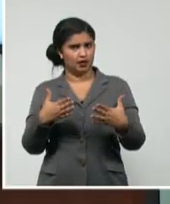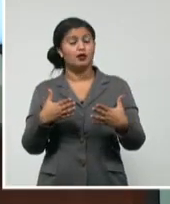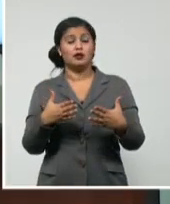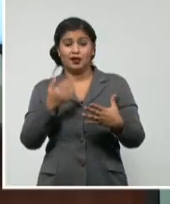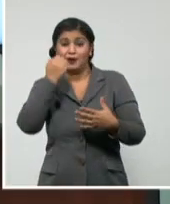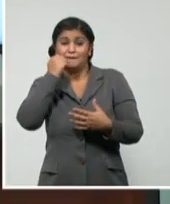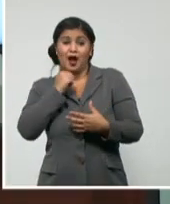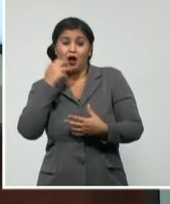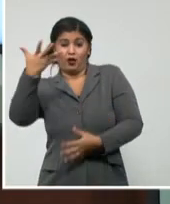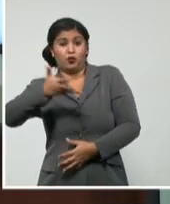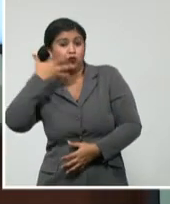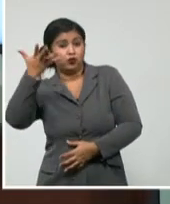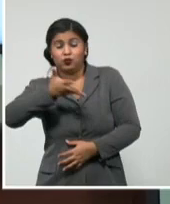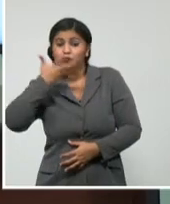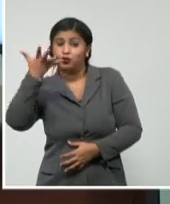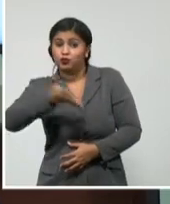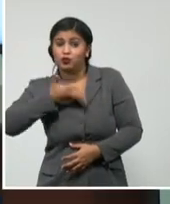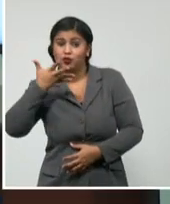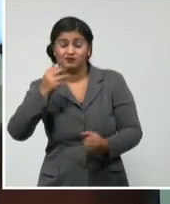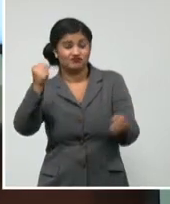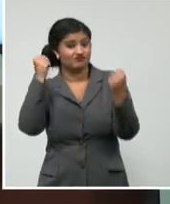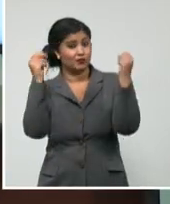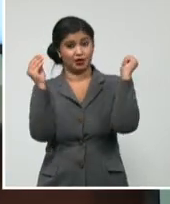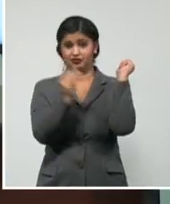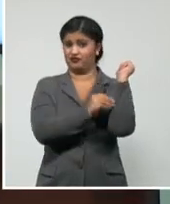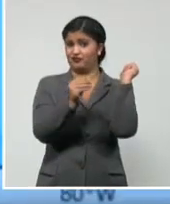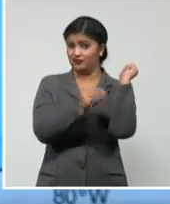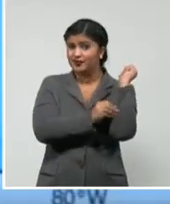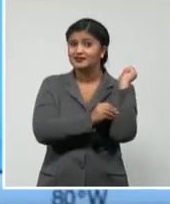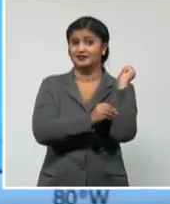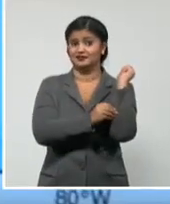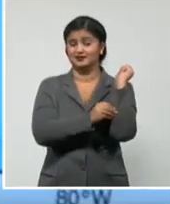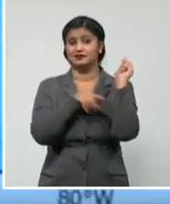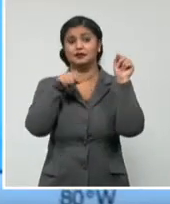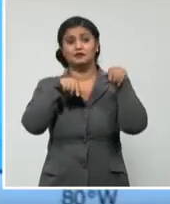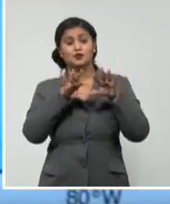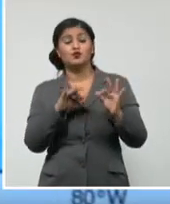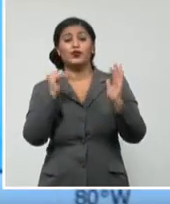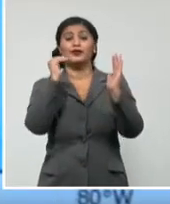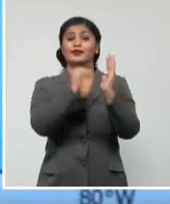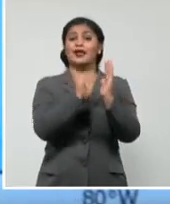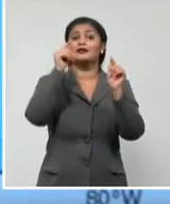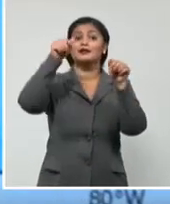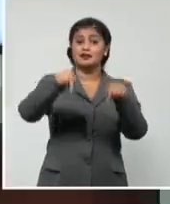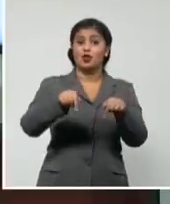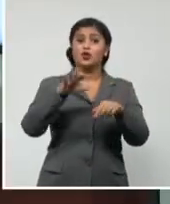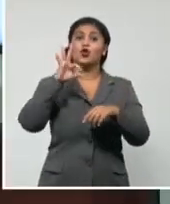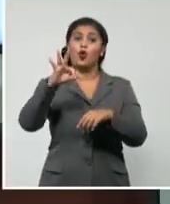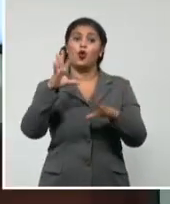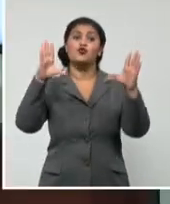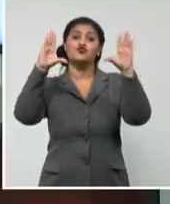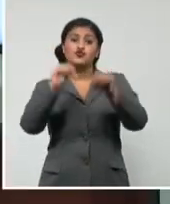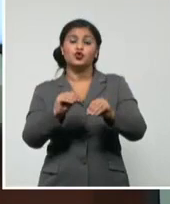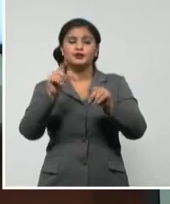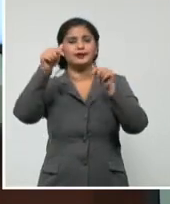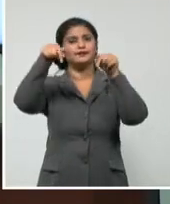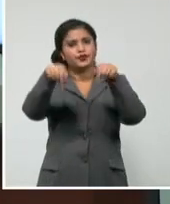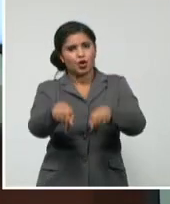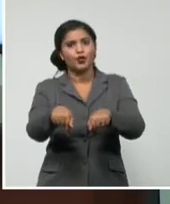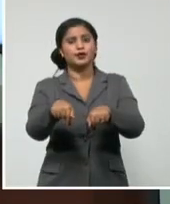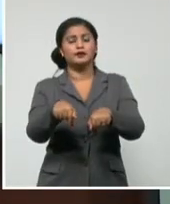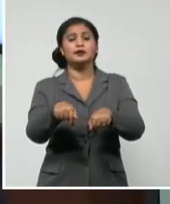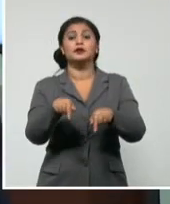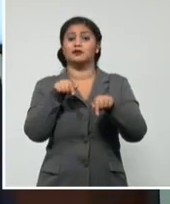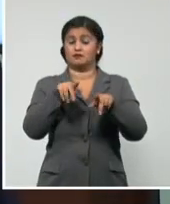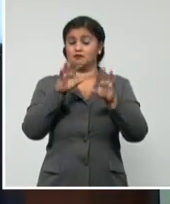algo más en organización e intensidad, será una tormenta tropical probablemente en la tarde de hoy o en la noche de hoy, inclinando gradualmente